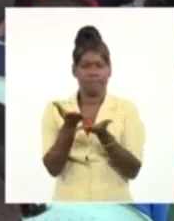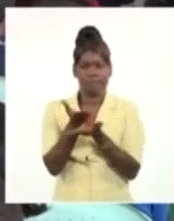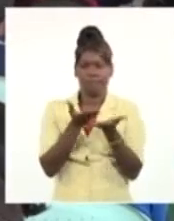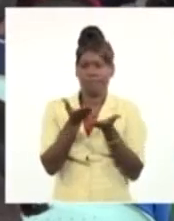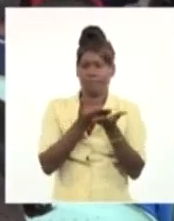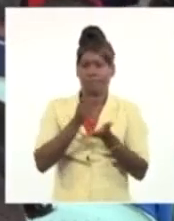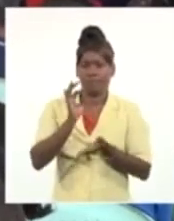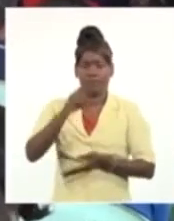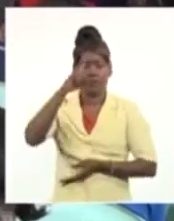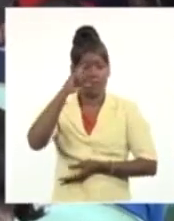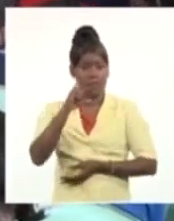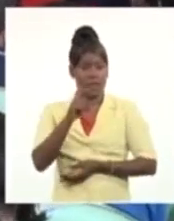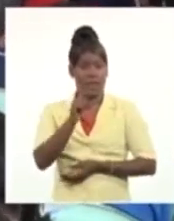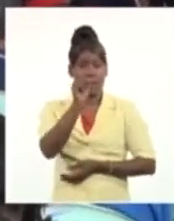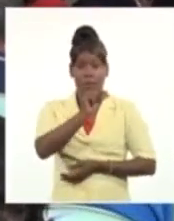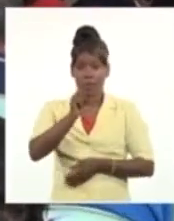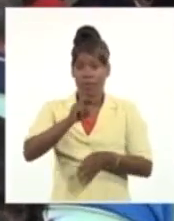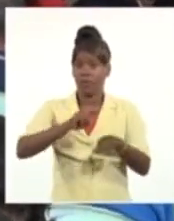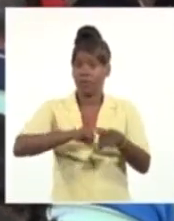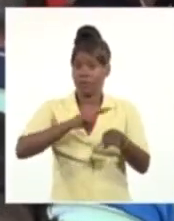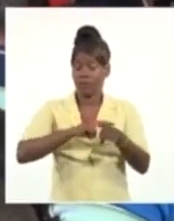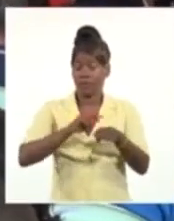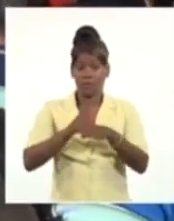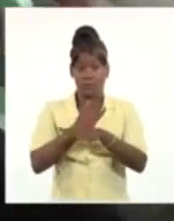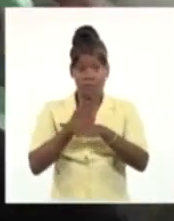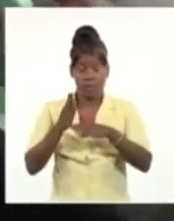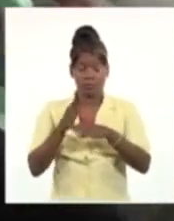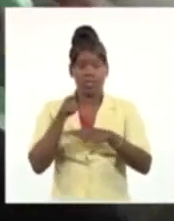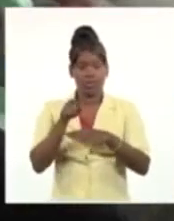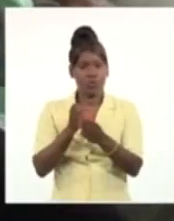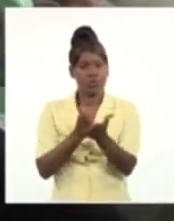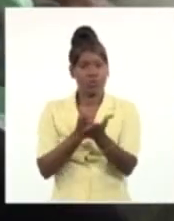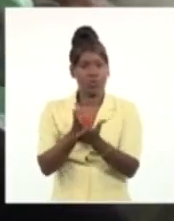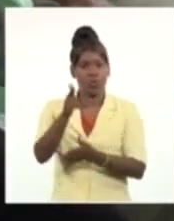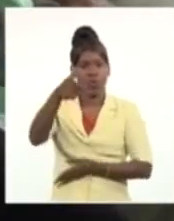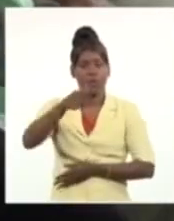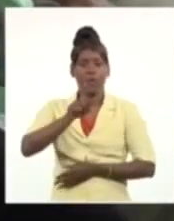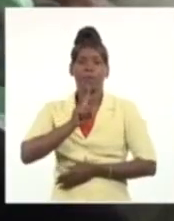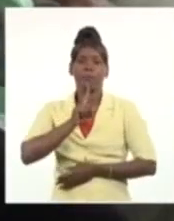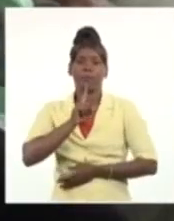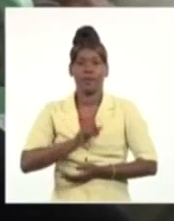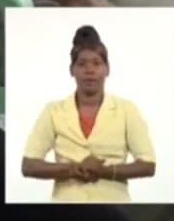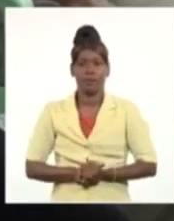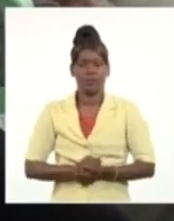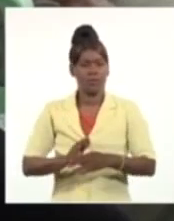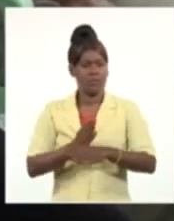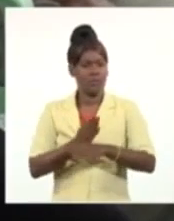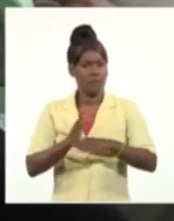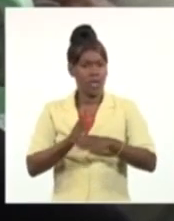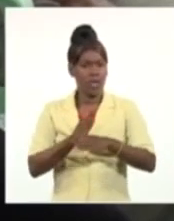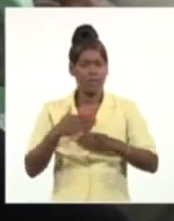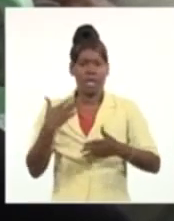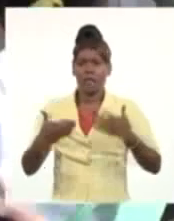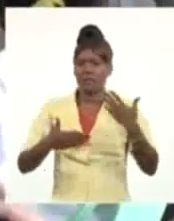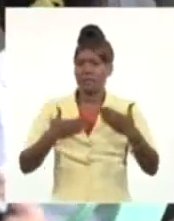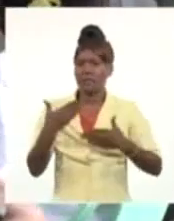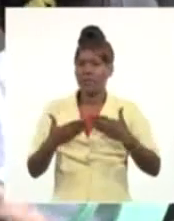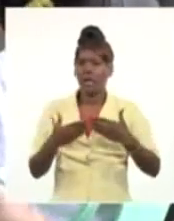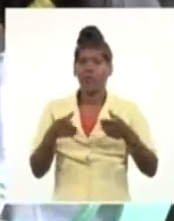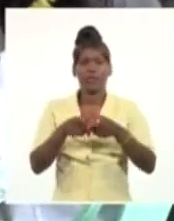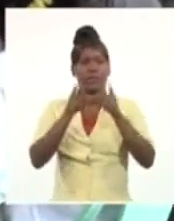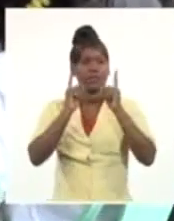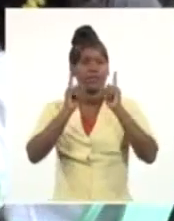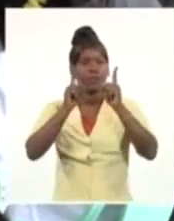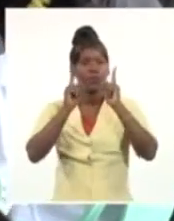con representantes de diversos sectores continúan este jueves y viernes. Actividades similares desarrollan, hasta el venidero 24 de marzo,